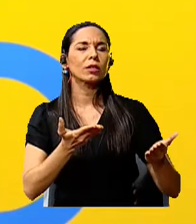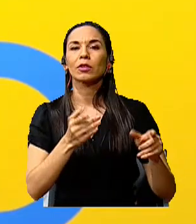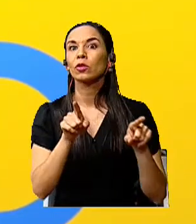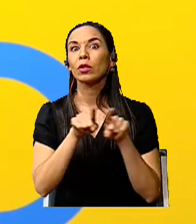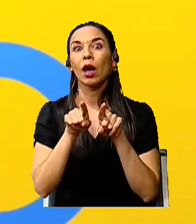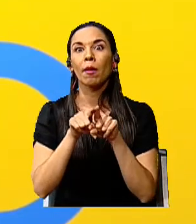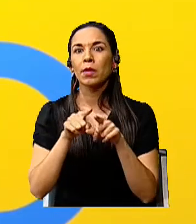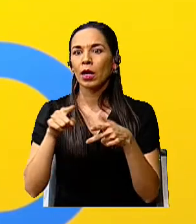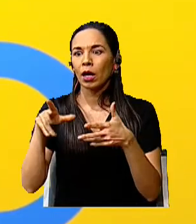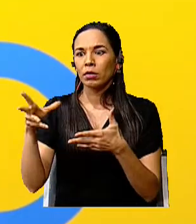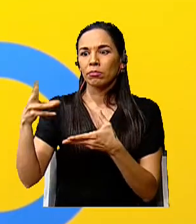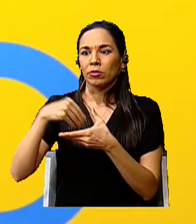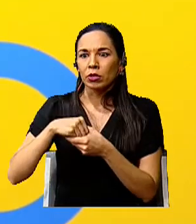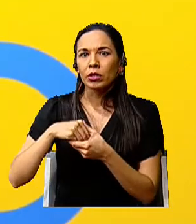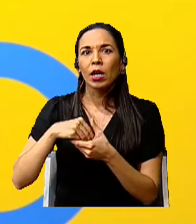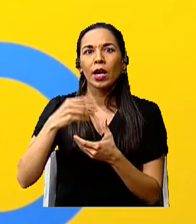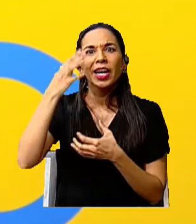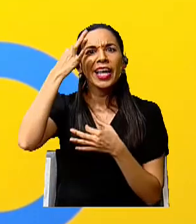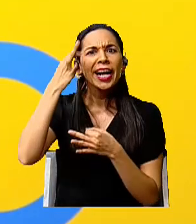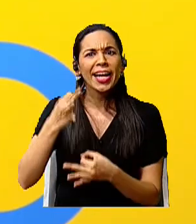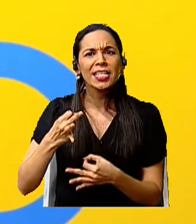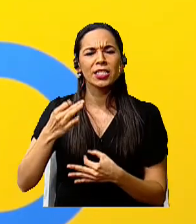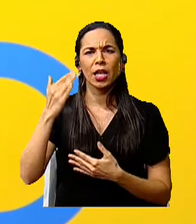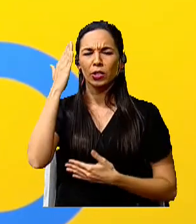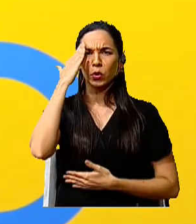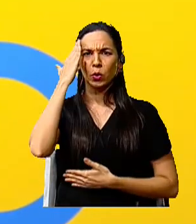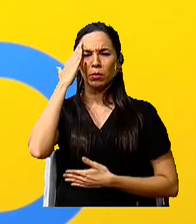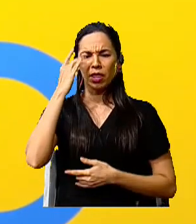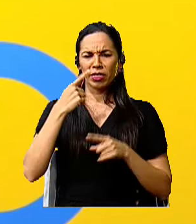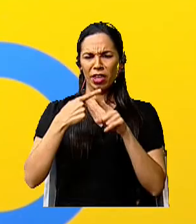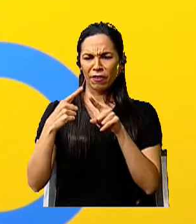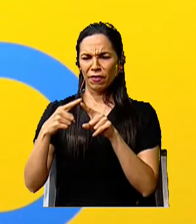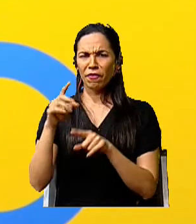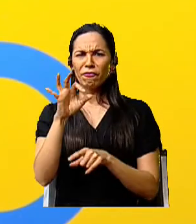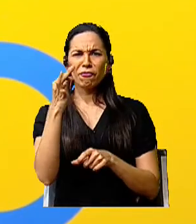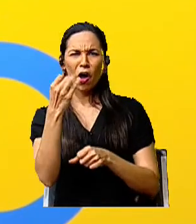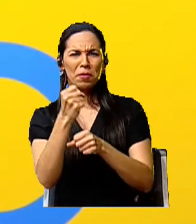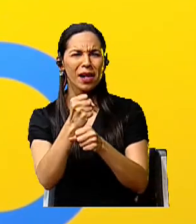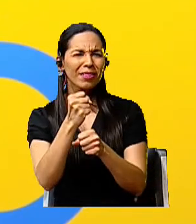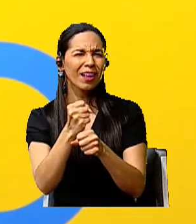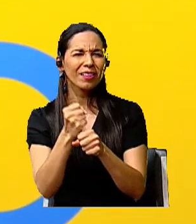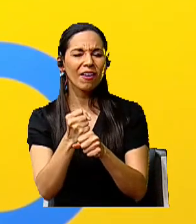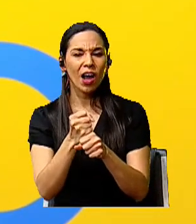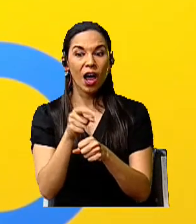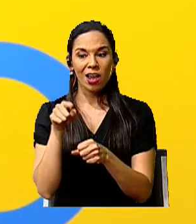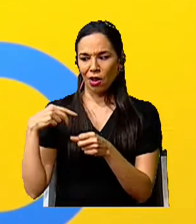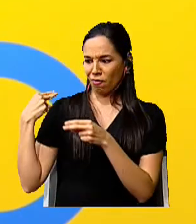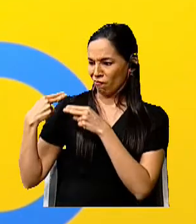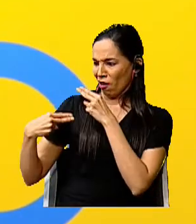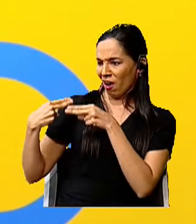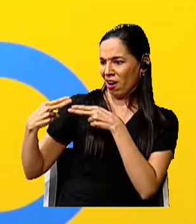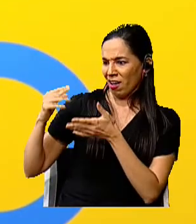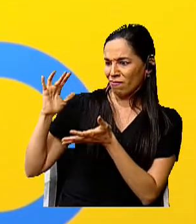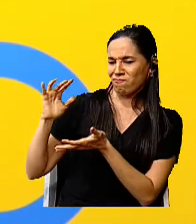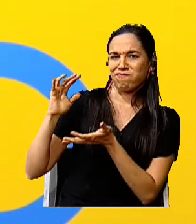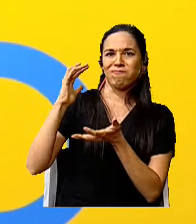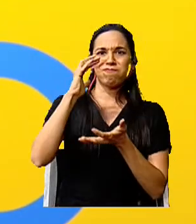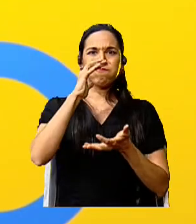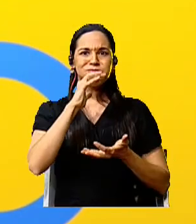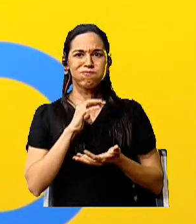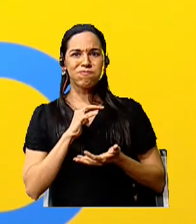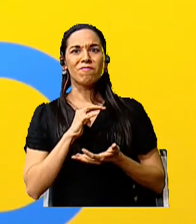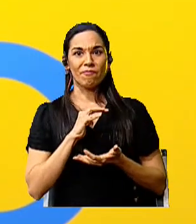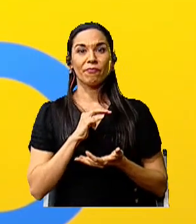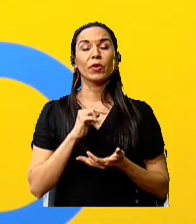conocimiento, son técnicas de trabajo. Todo eso es parte de la herencia. Y el día de hoy,